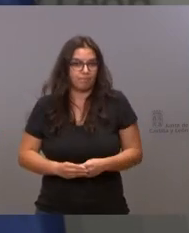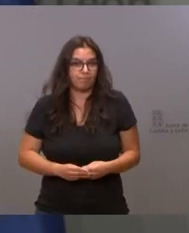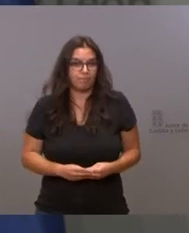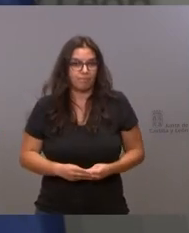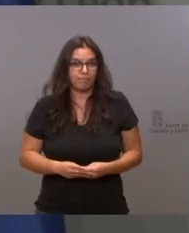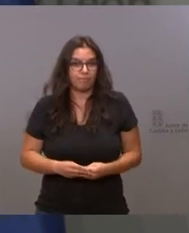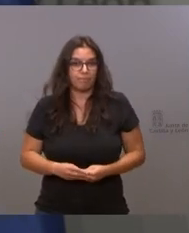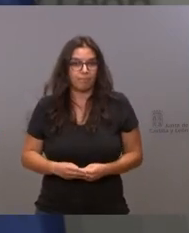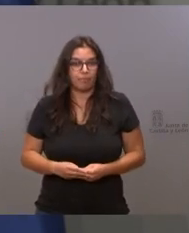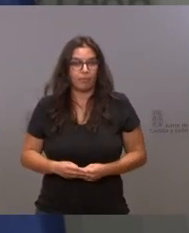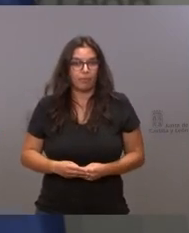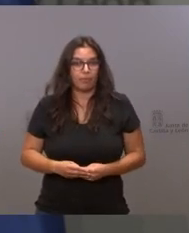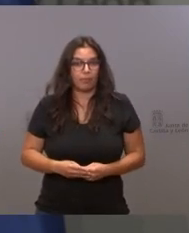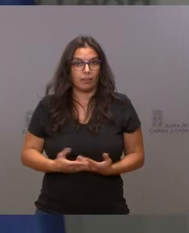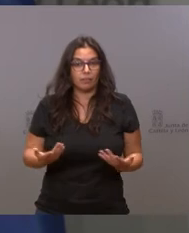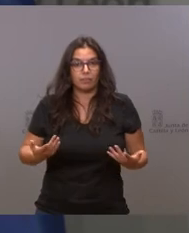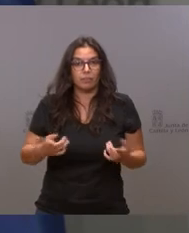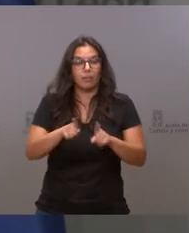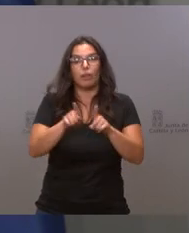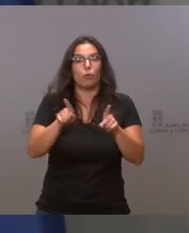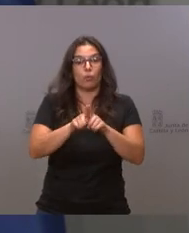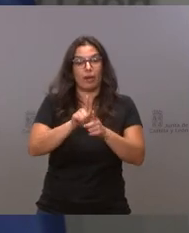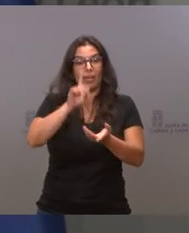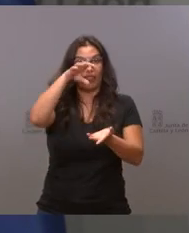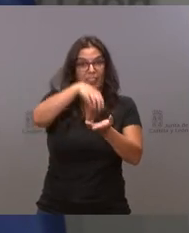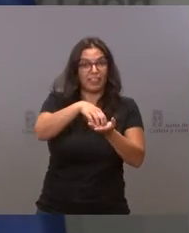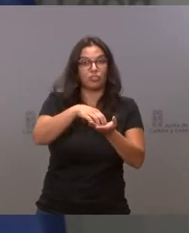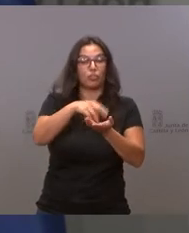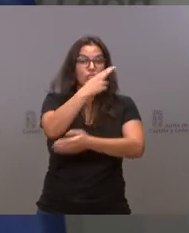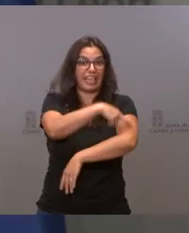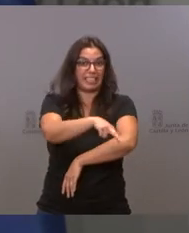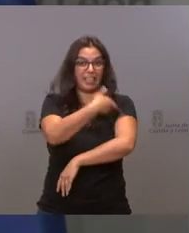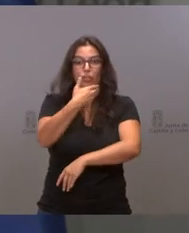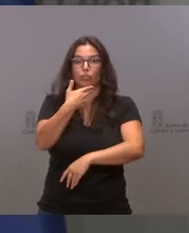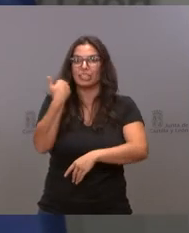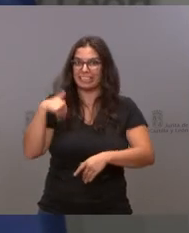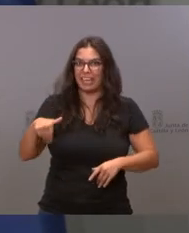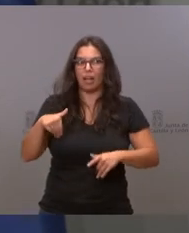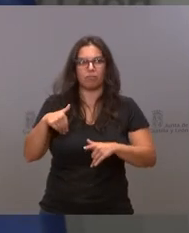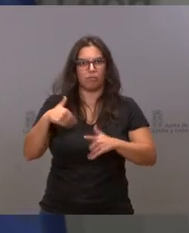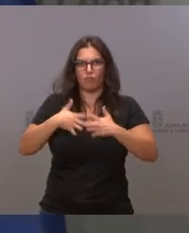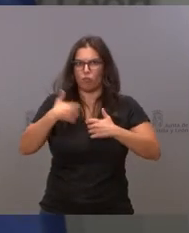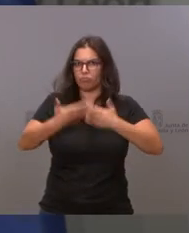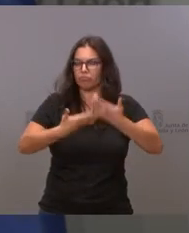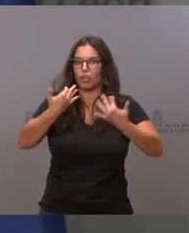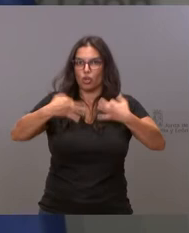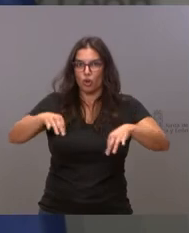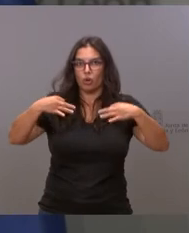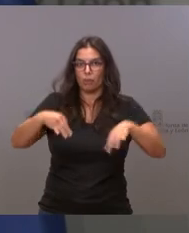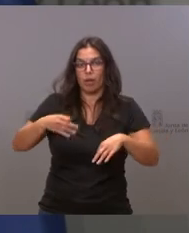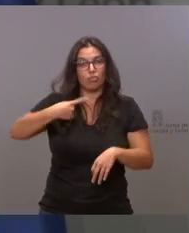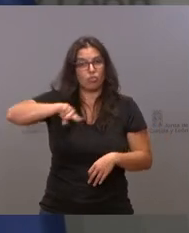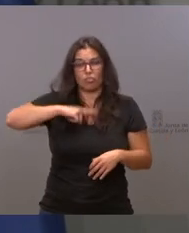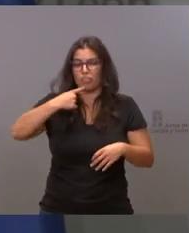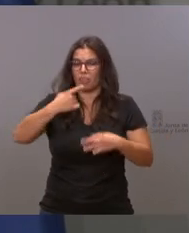vuelta a la completa normalidad de nuestros centros sanitarios que siempre dijimos estaría condicionada por la